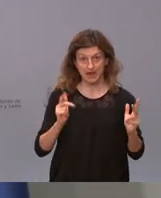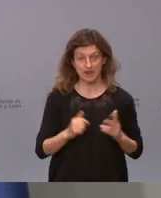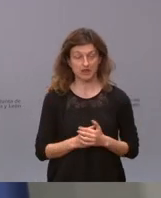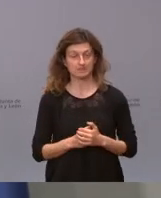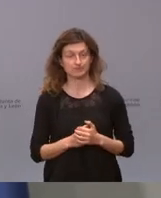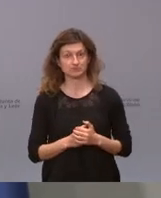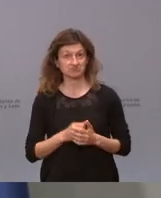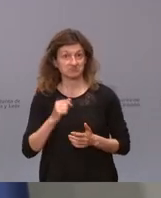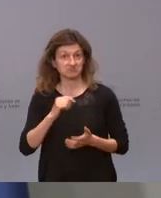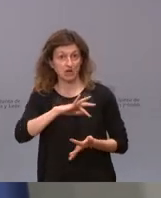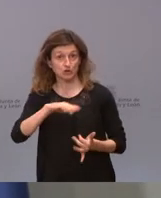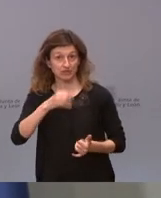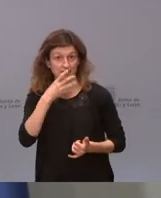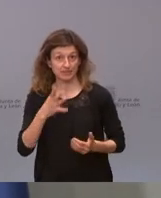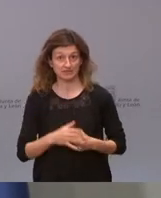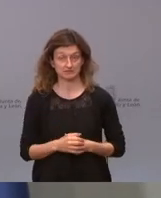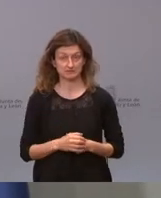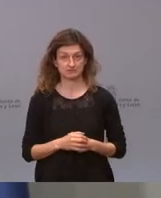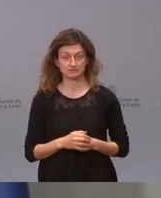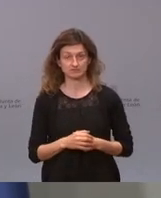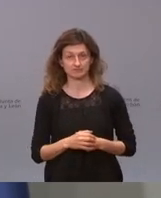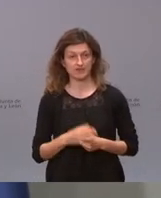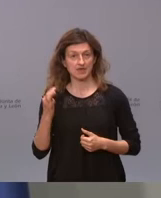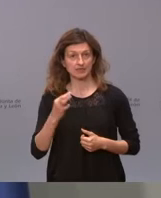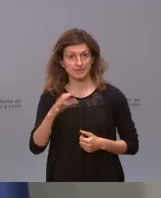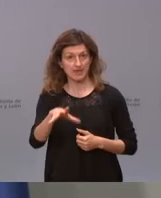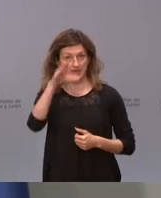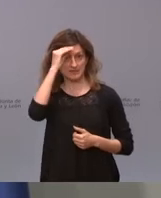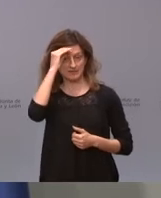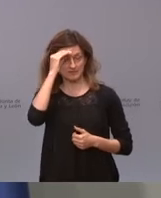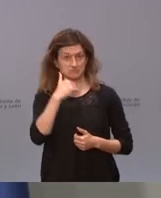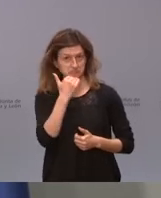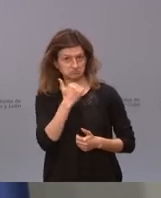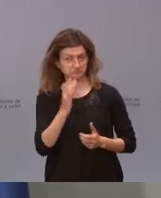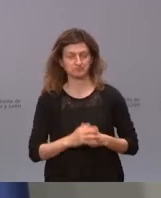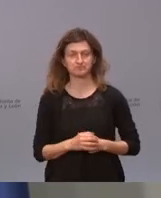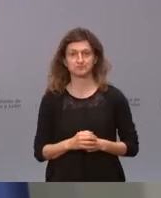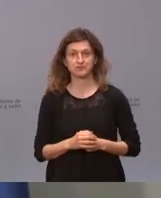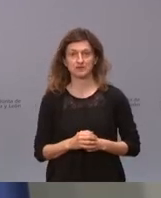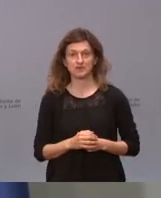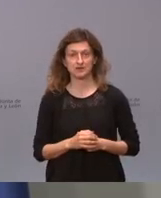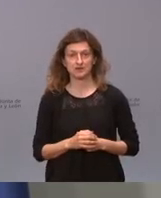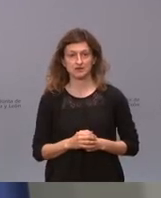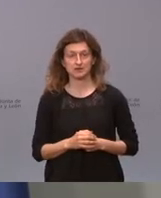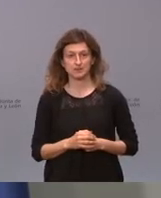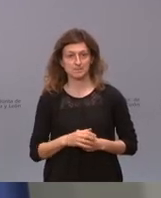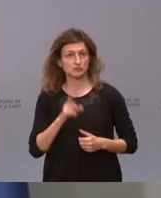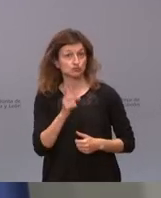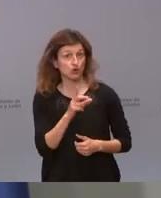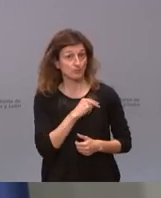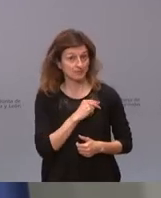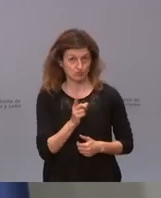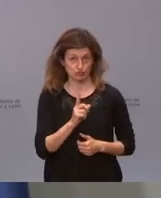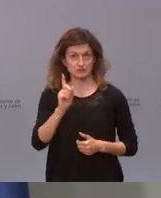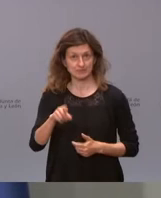es una buena noticia. Y hay que hacer una lectura sosegada. Pero no solo hay premios, hay también